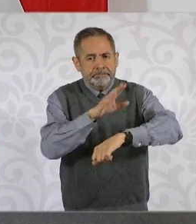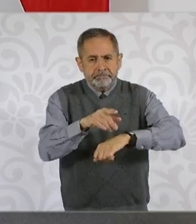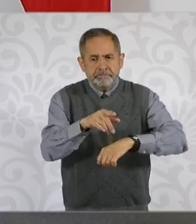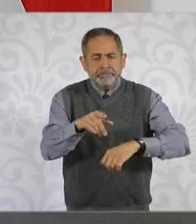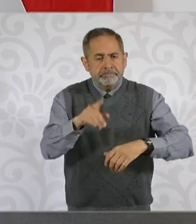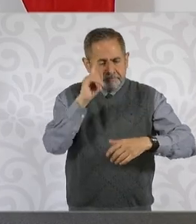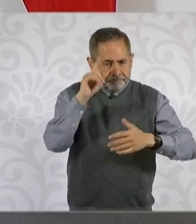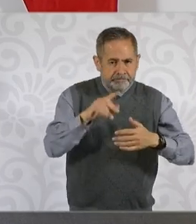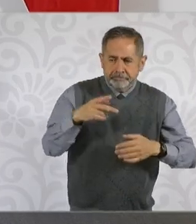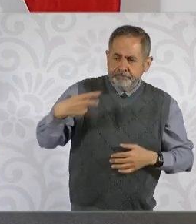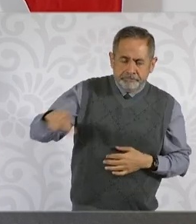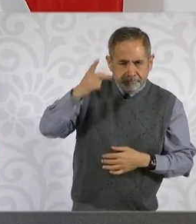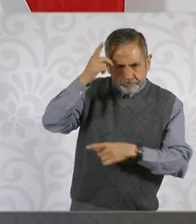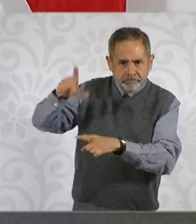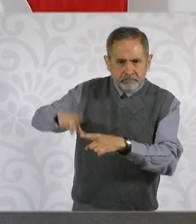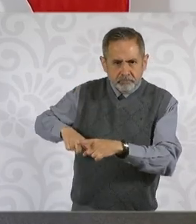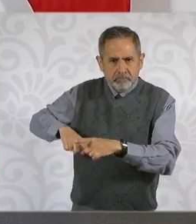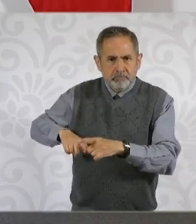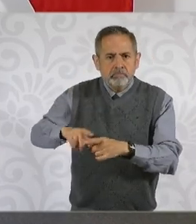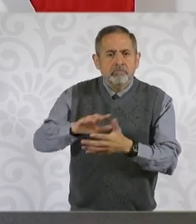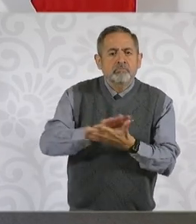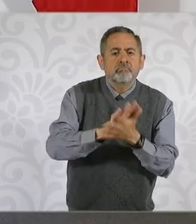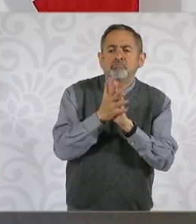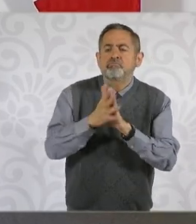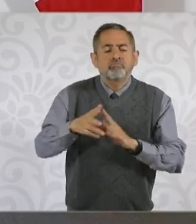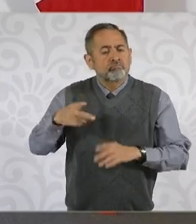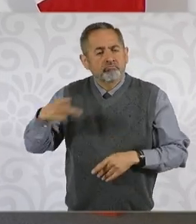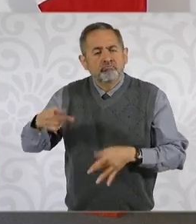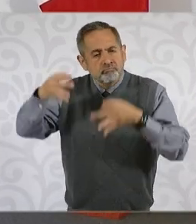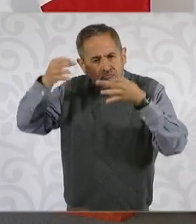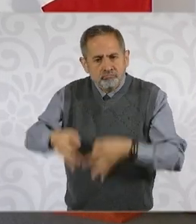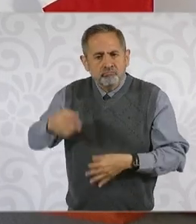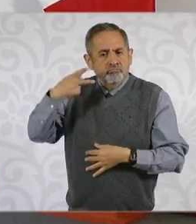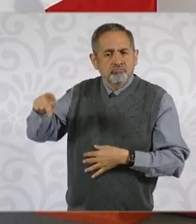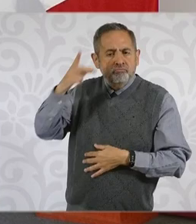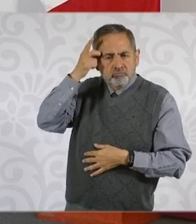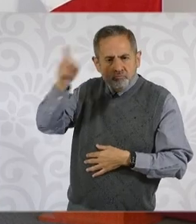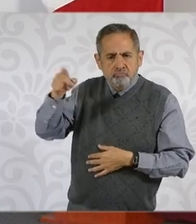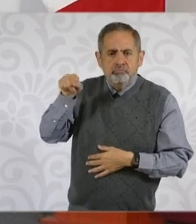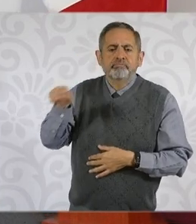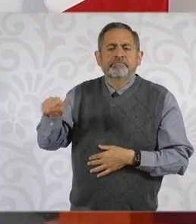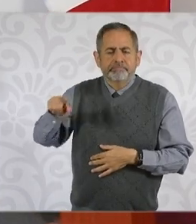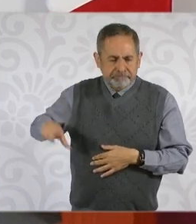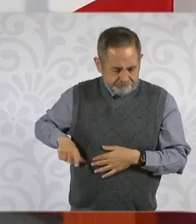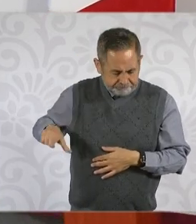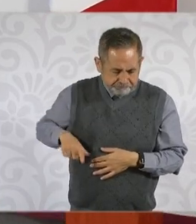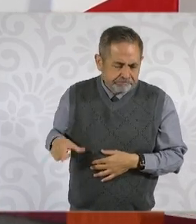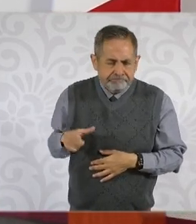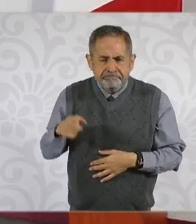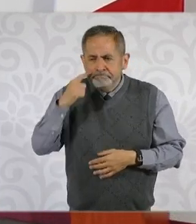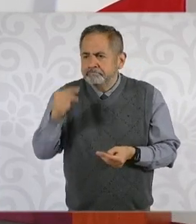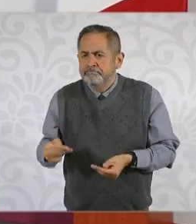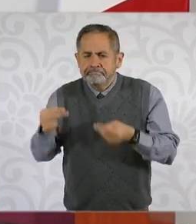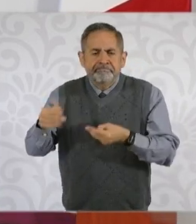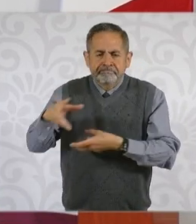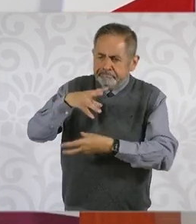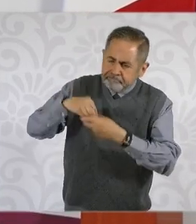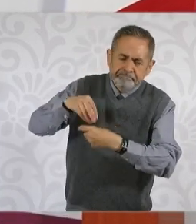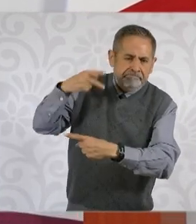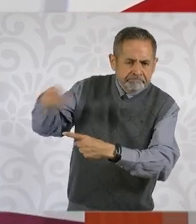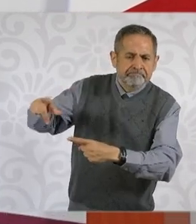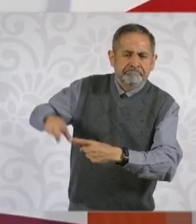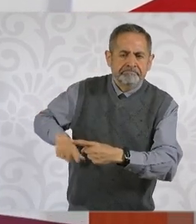productivas del Estado a empresas públicas, regresarle su carácter de empresa pública, más